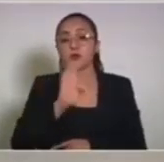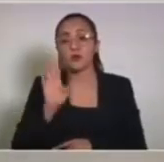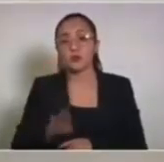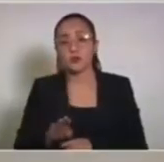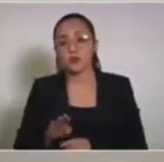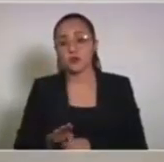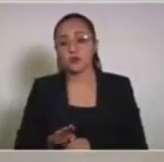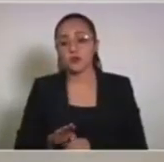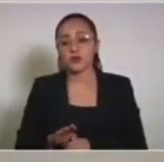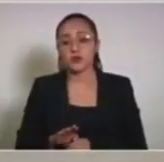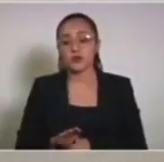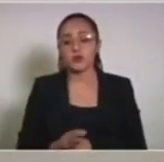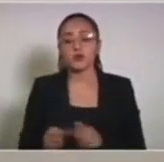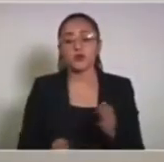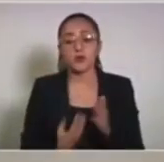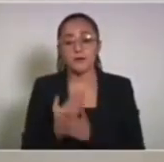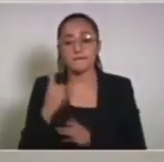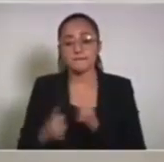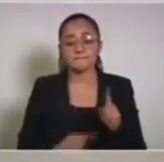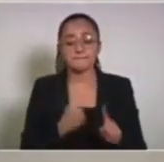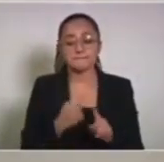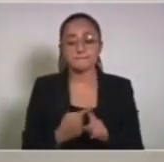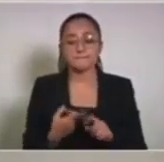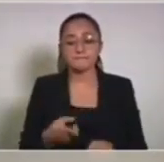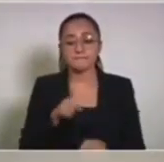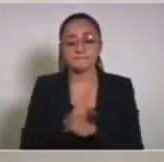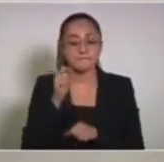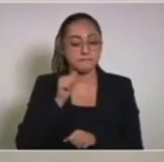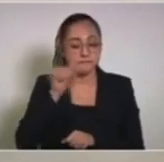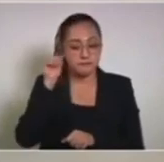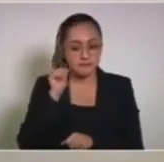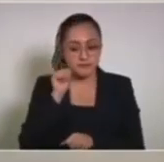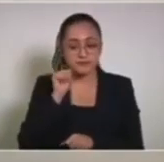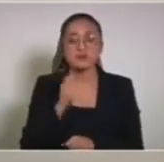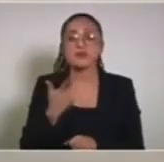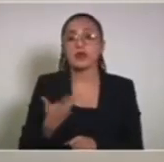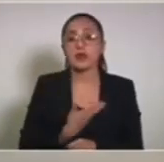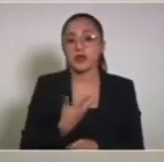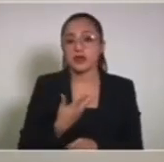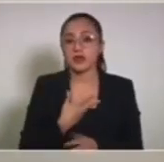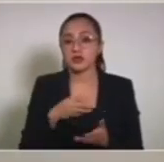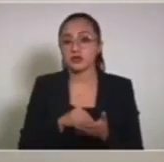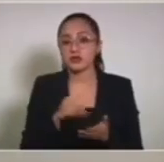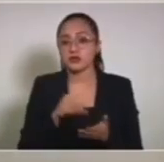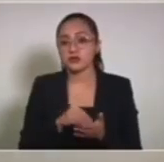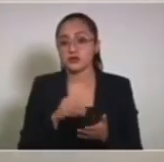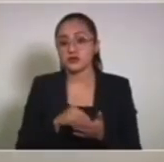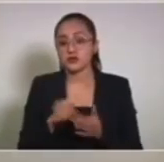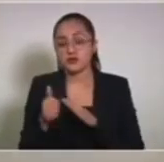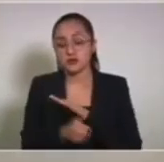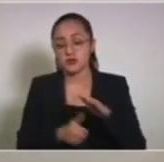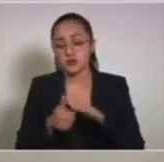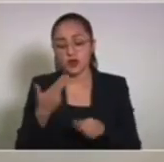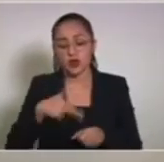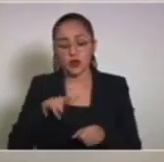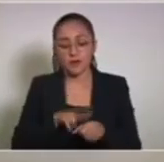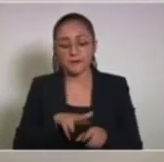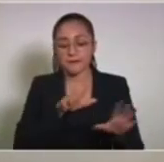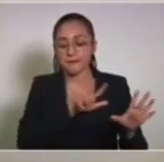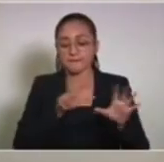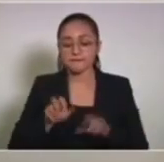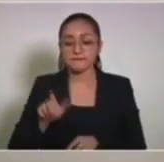activos nuevos más en comparación al día de ayer. Tenemos casos activos ambulatorios y hospitalizados